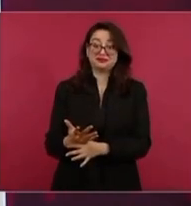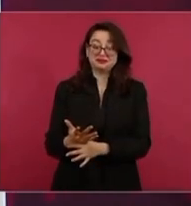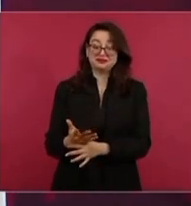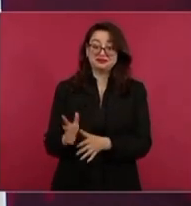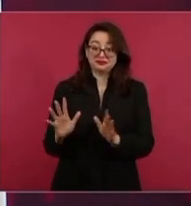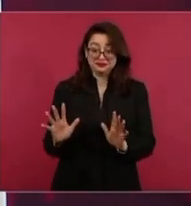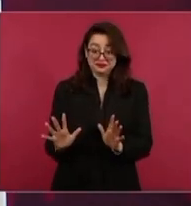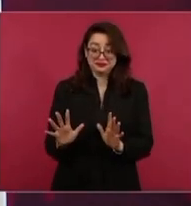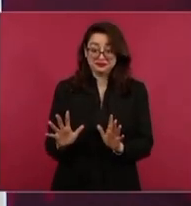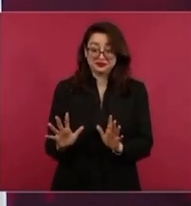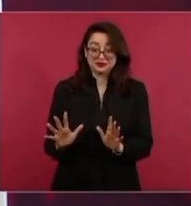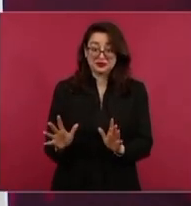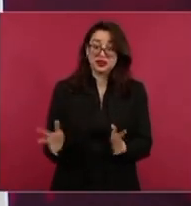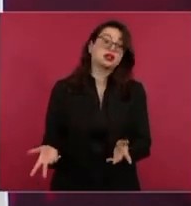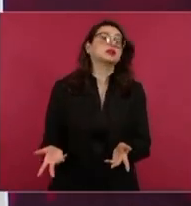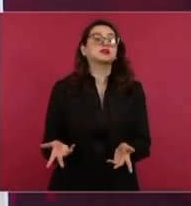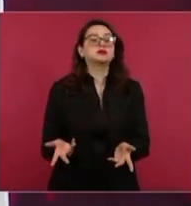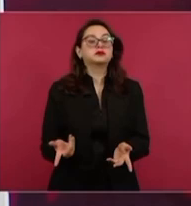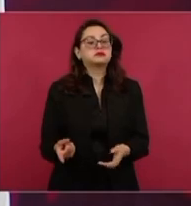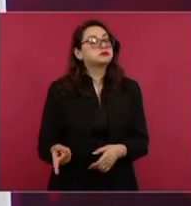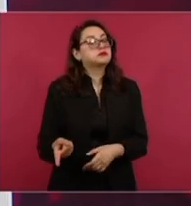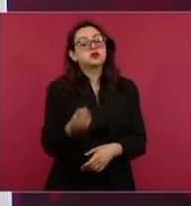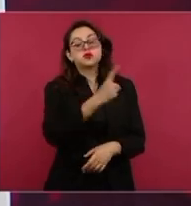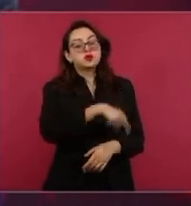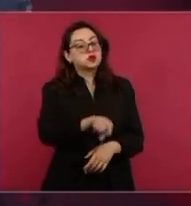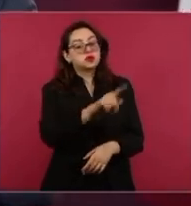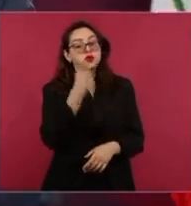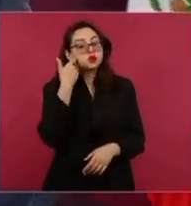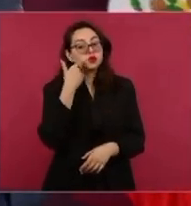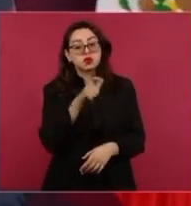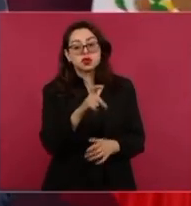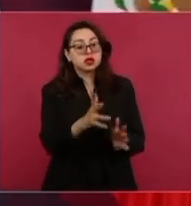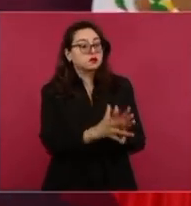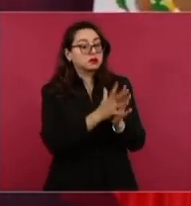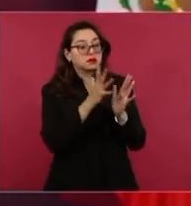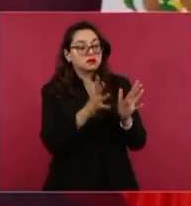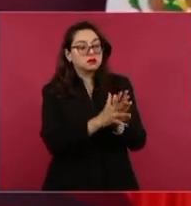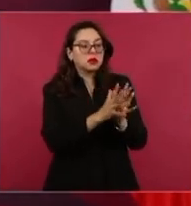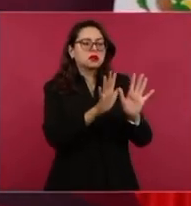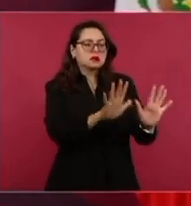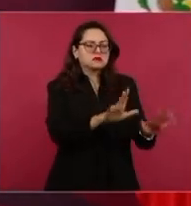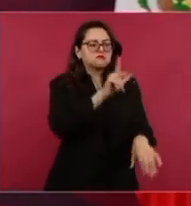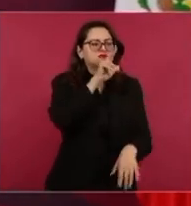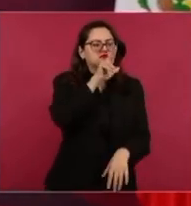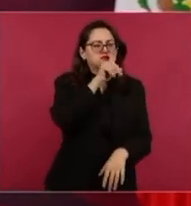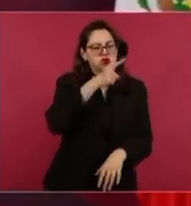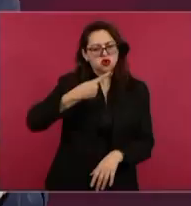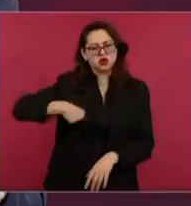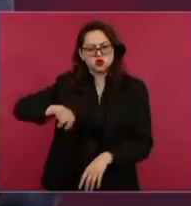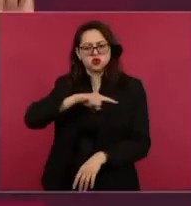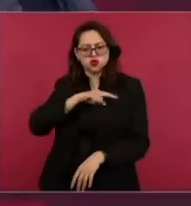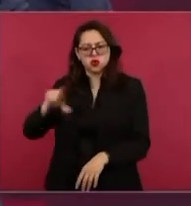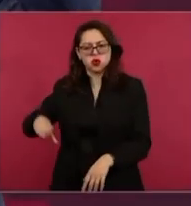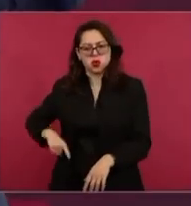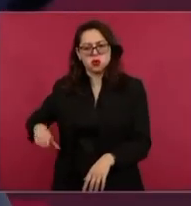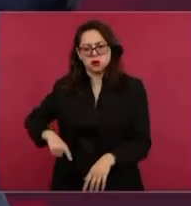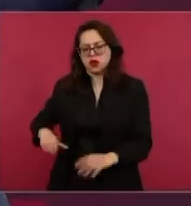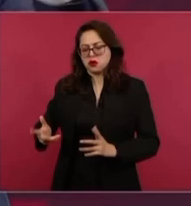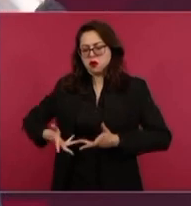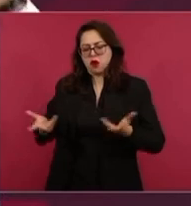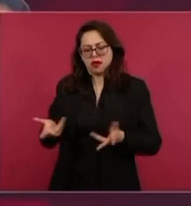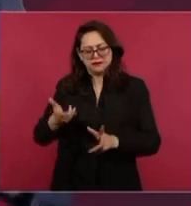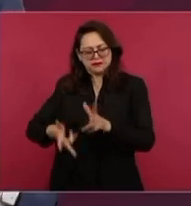Si no se decide eso, entonces puede ser el Estado directamente, cómo se va a